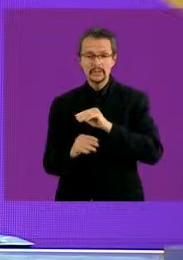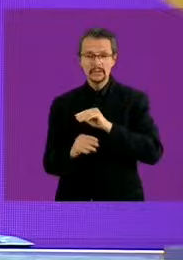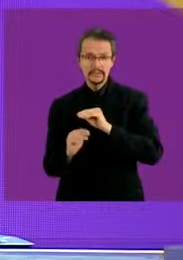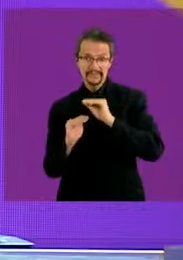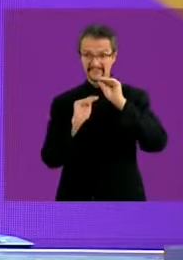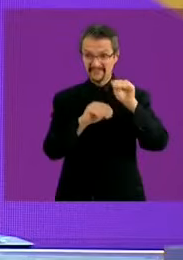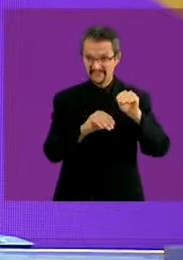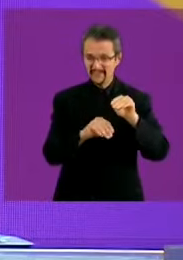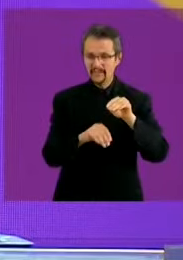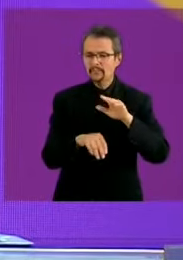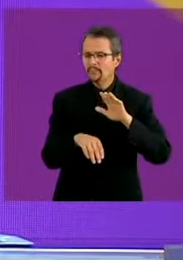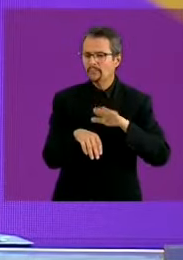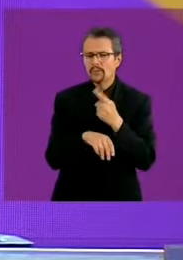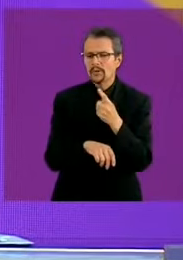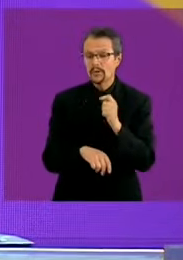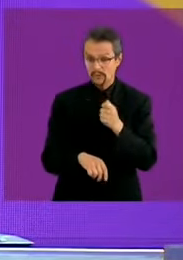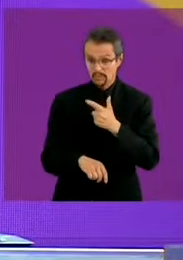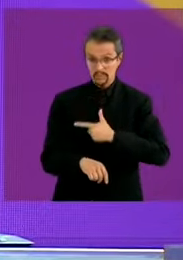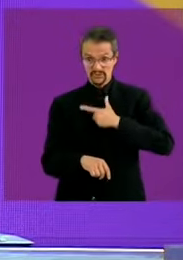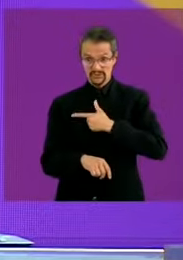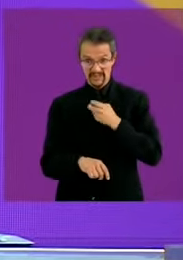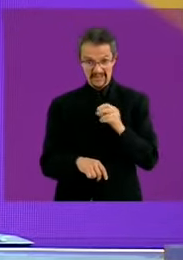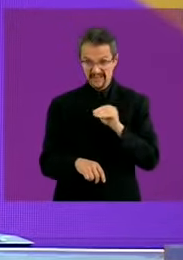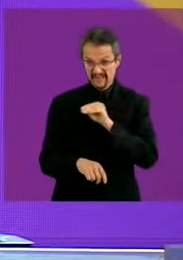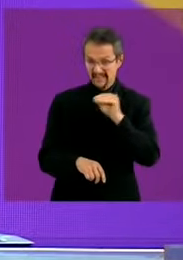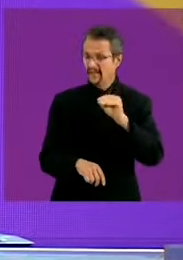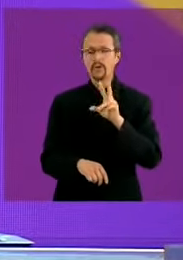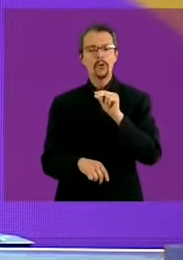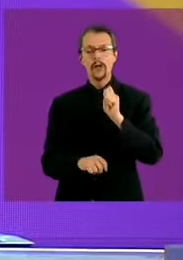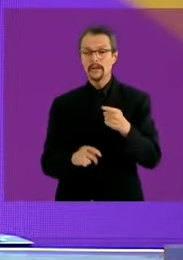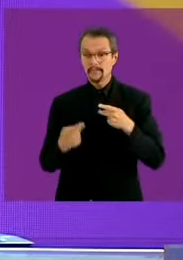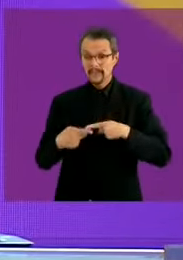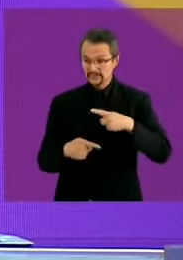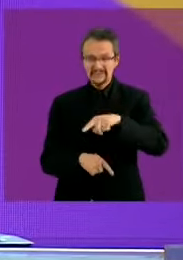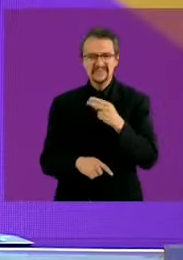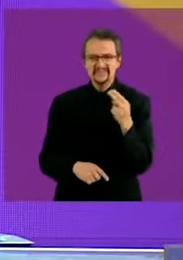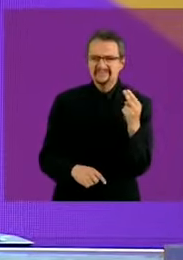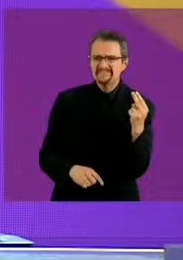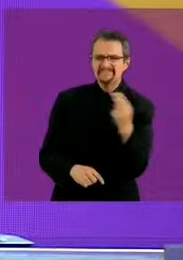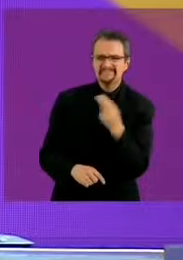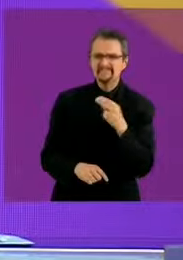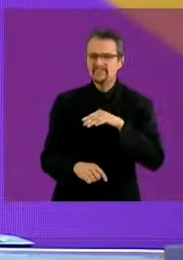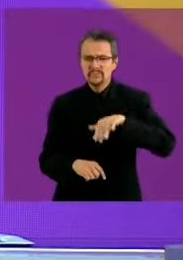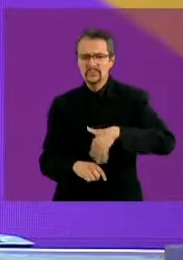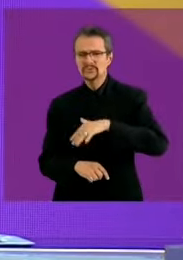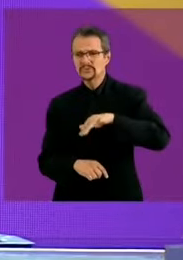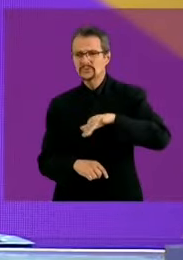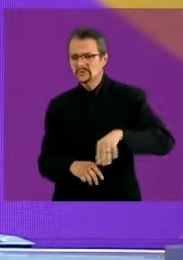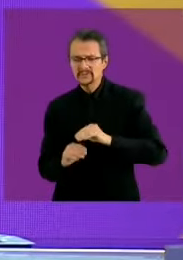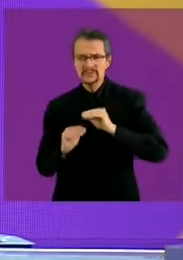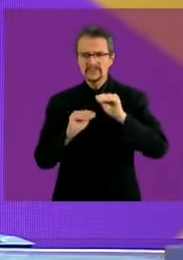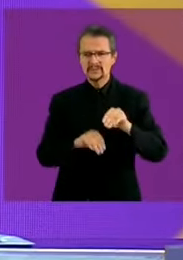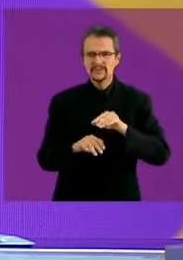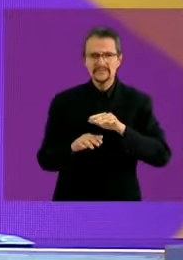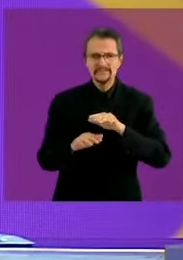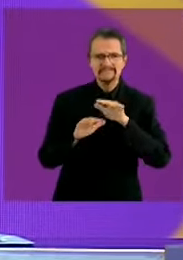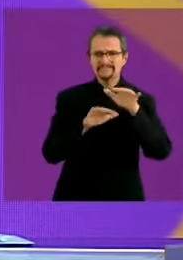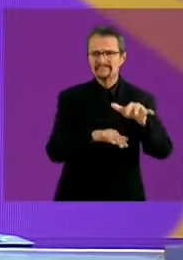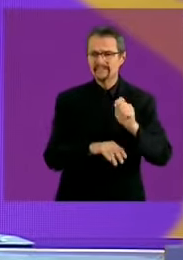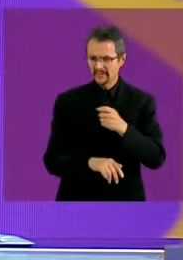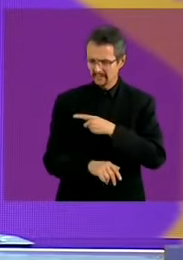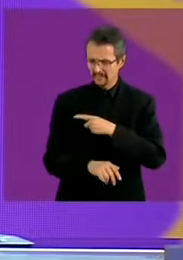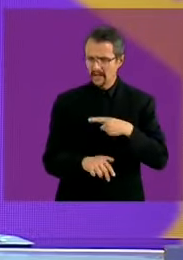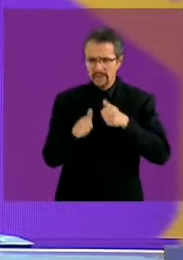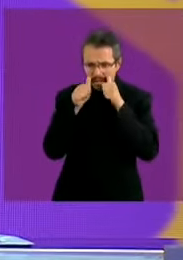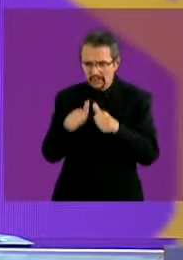casos por gusto migran por necesidad y hay que atender justamente esas necesidades el gobierno de